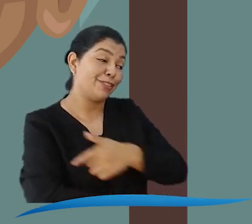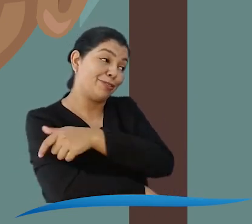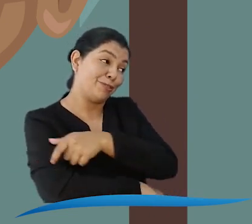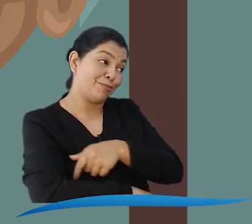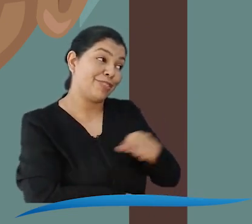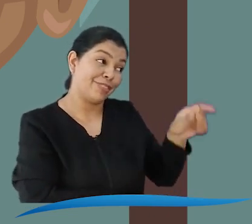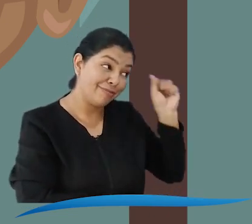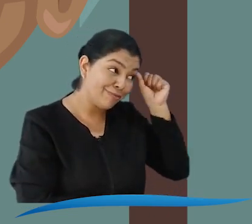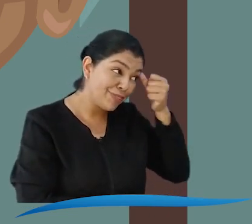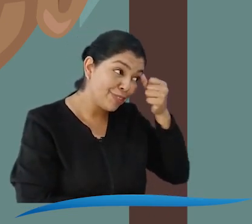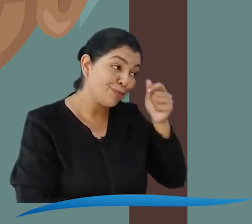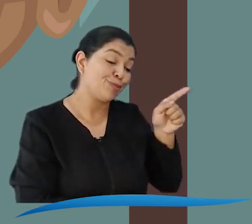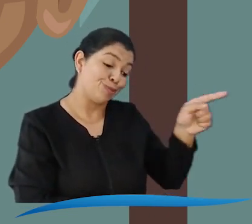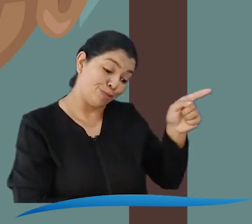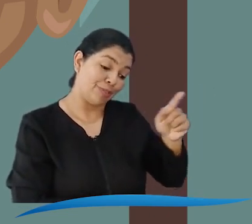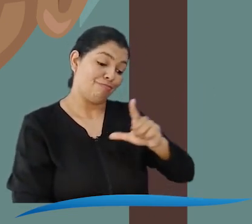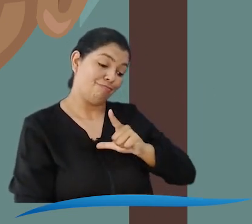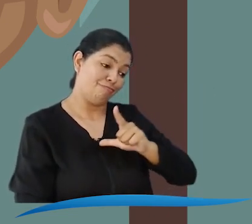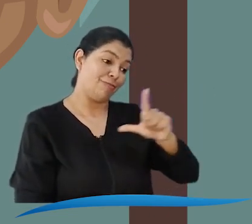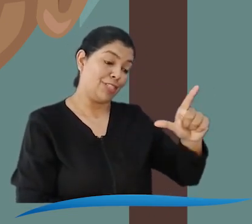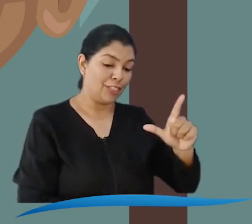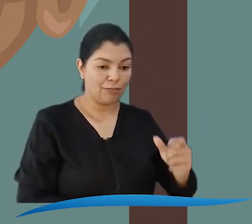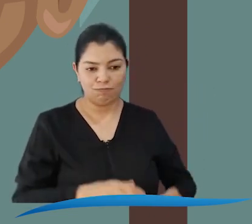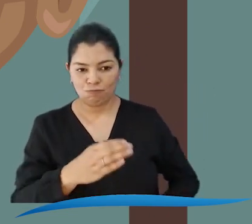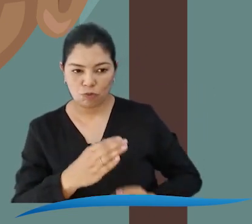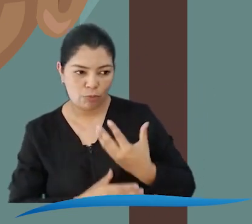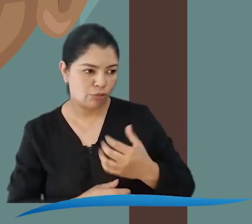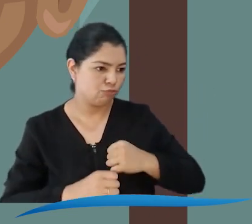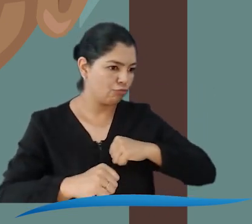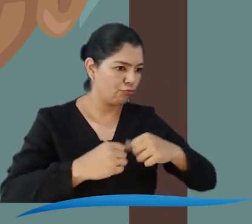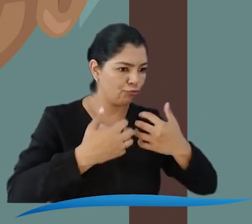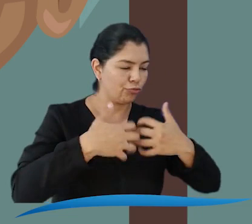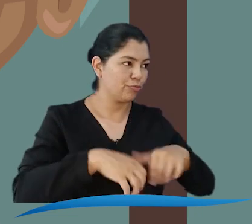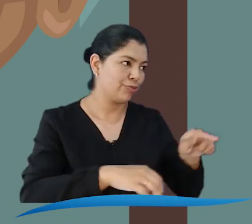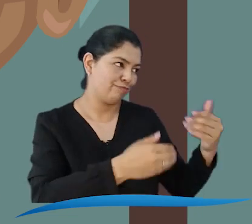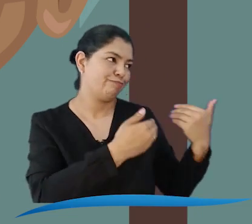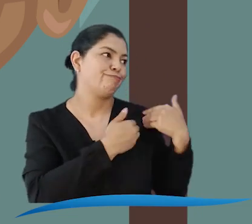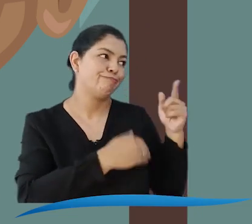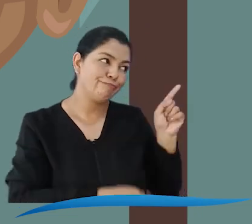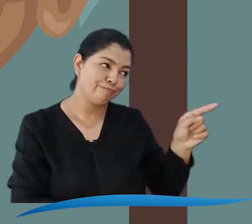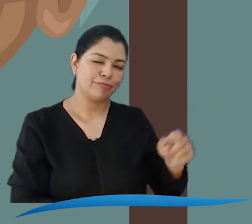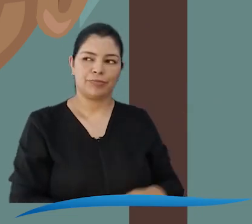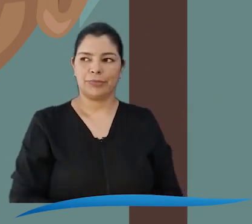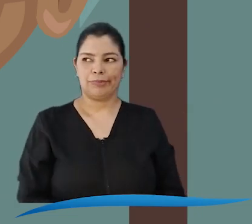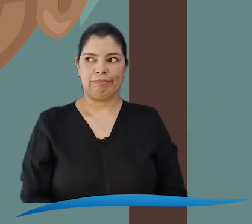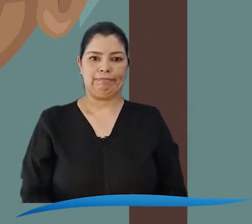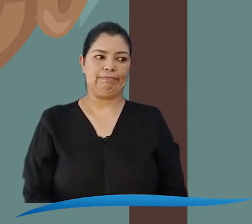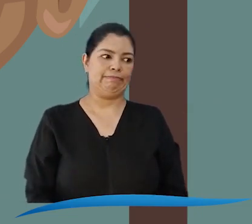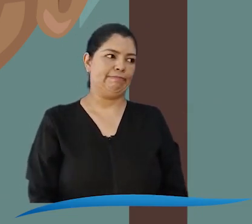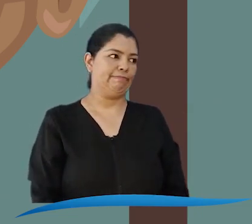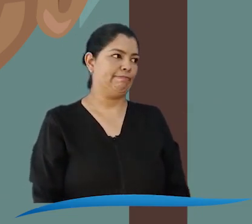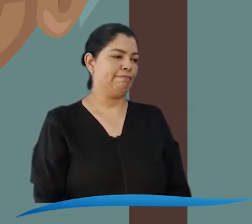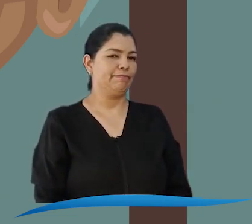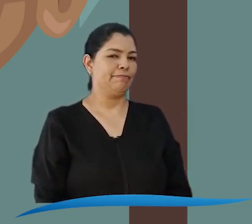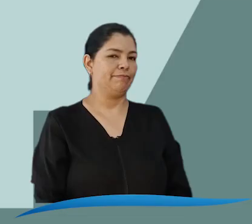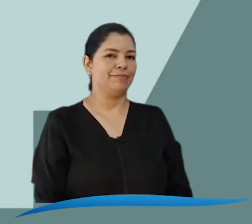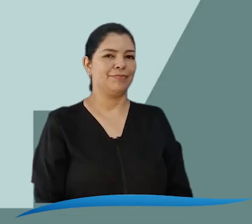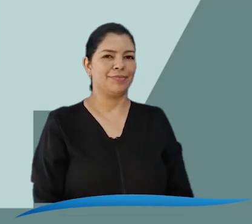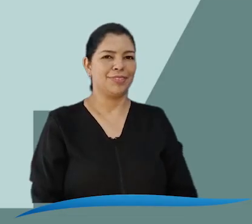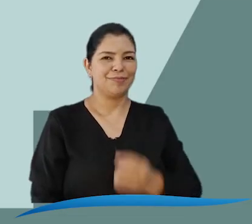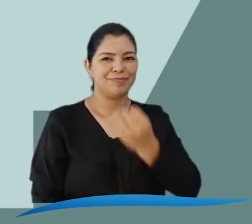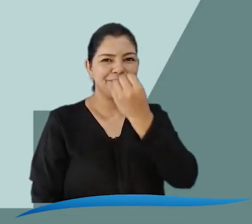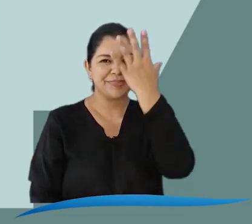recuerde que usted es el presidente del Comité de Discapacidad y, como tal, debe liderar su conformación y funcionamiento.